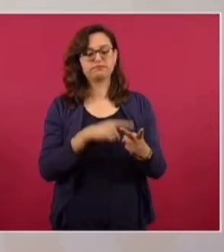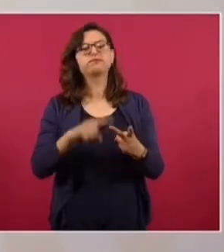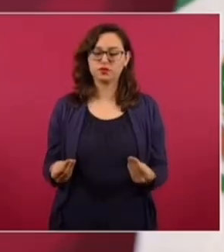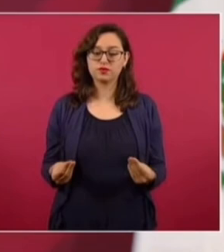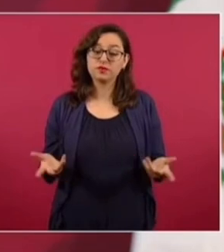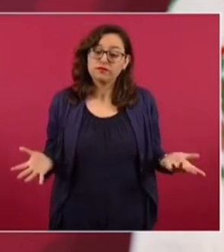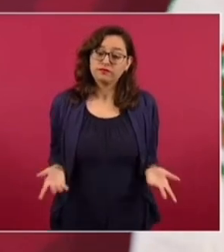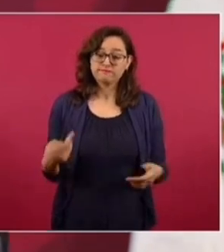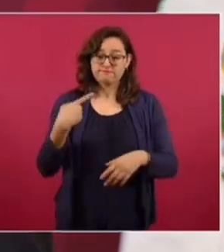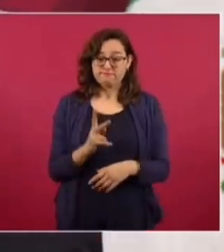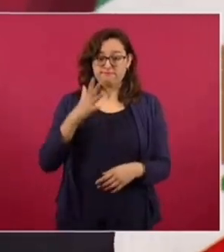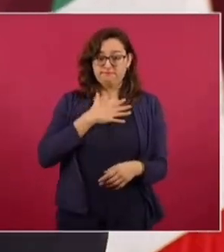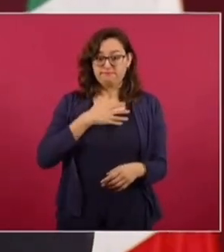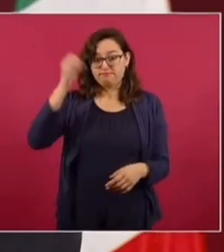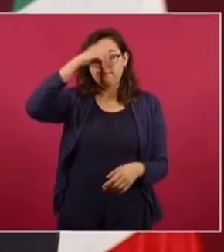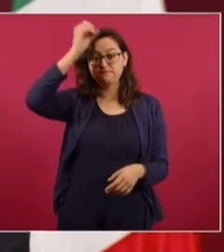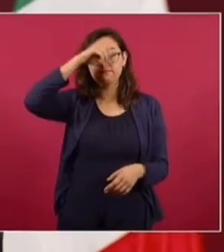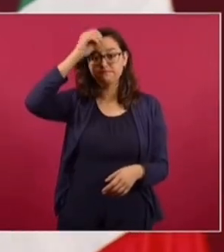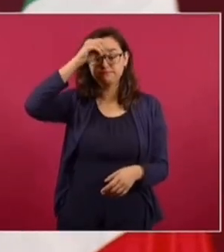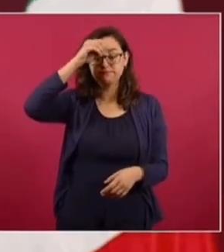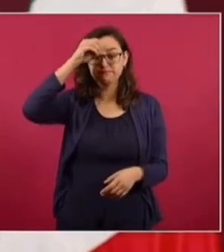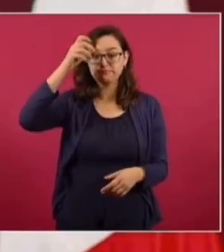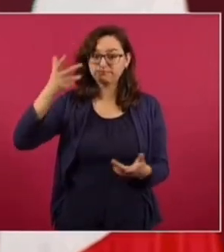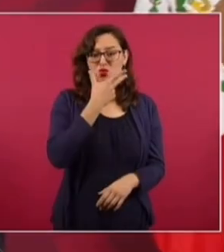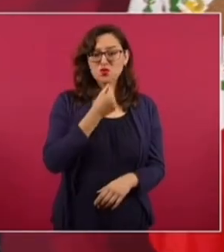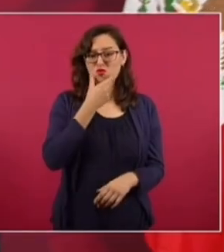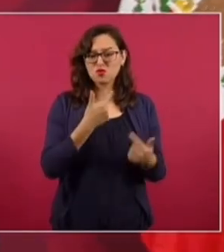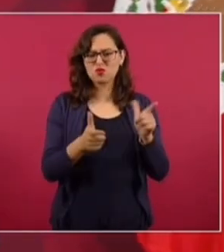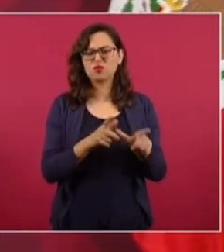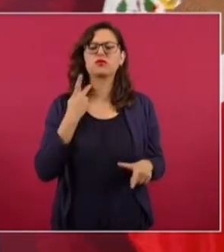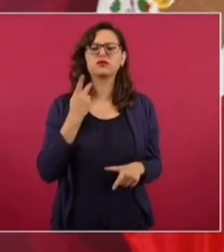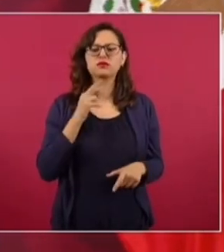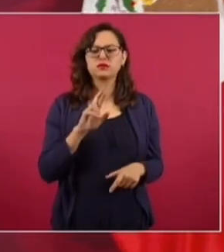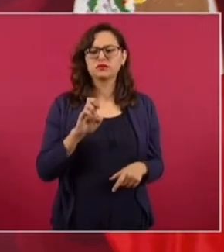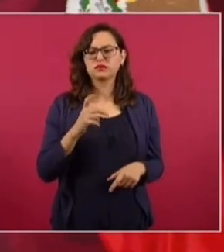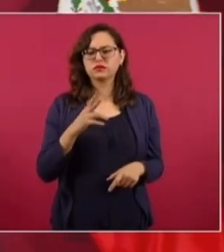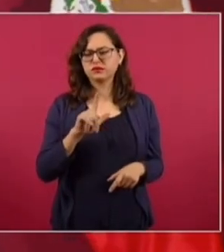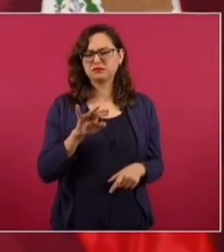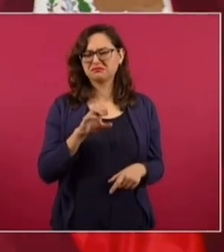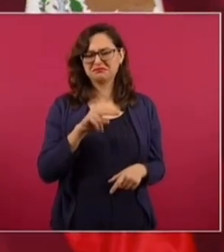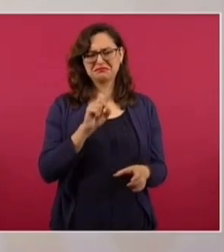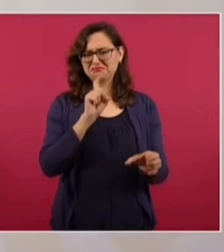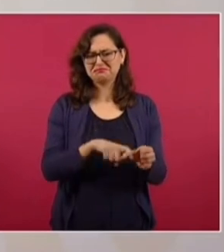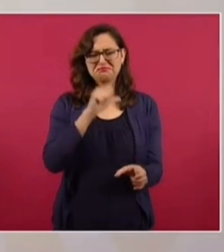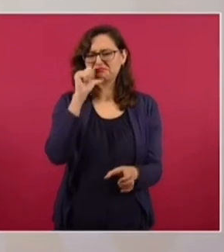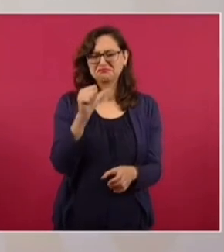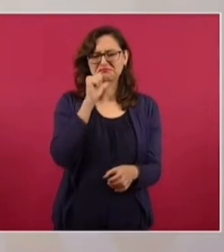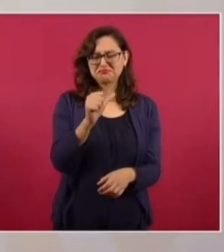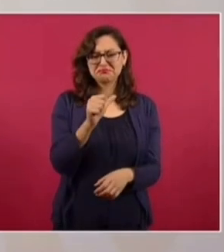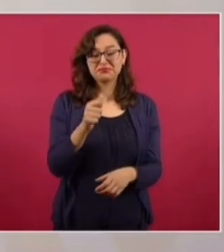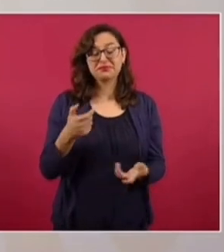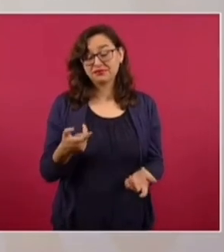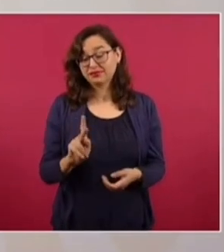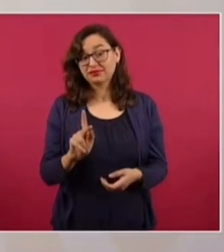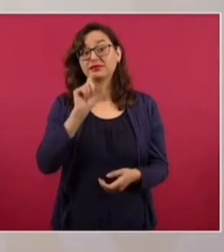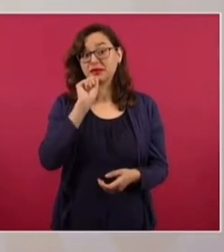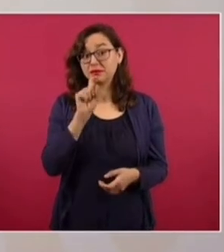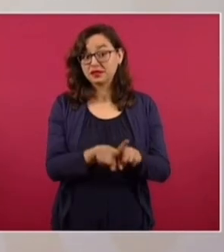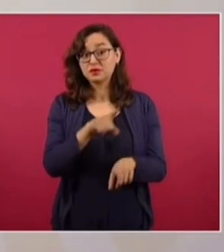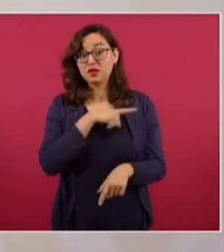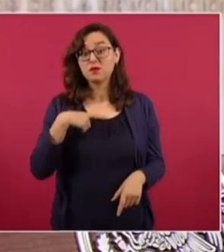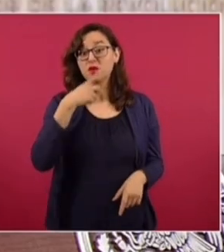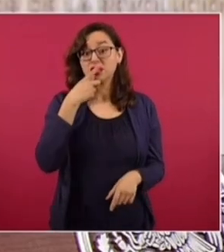Partido Demócrata. Desde el punto de vista, están actuando con odio. Claro, los más inhumanos,